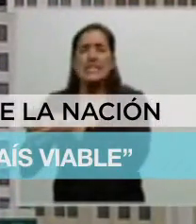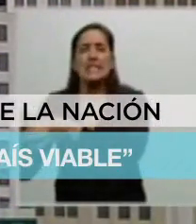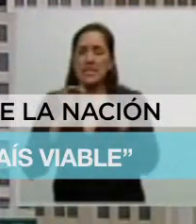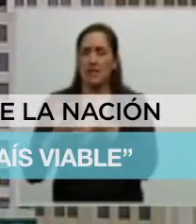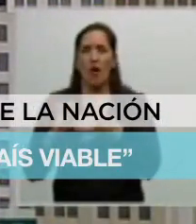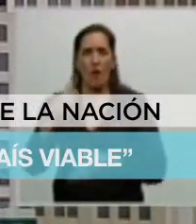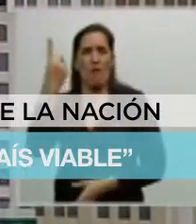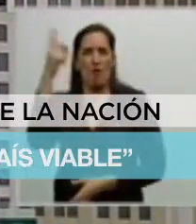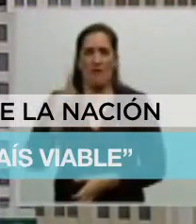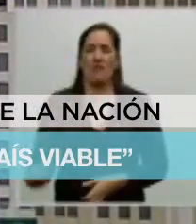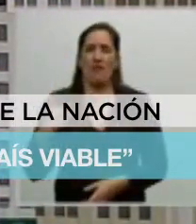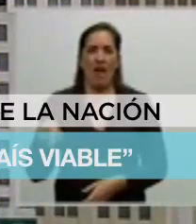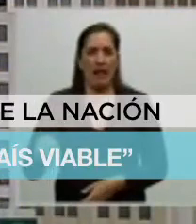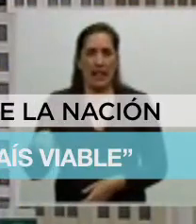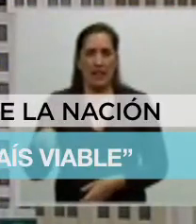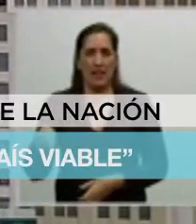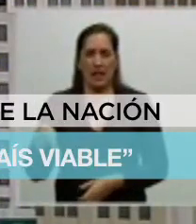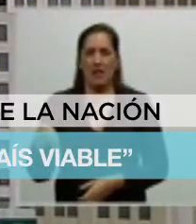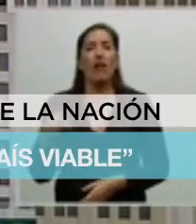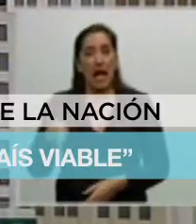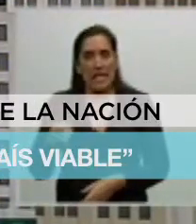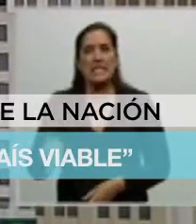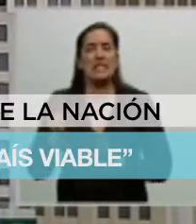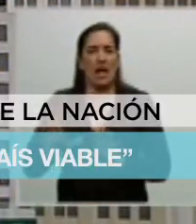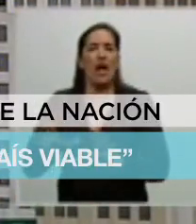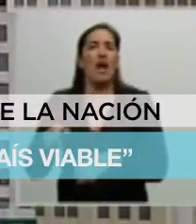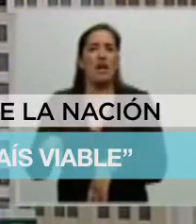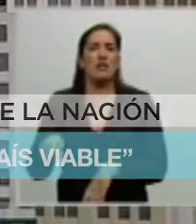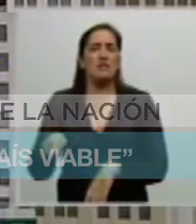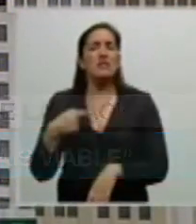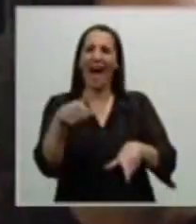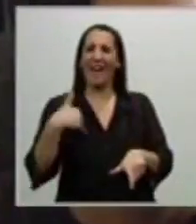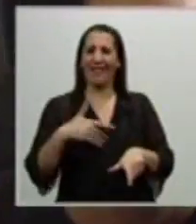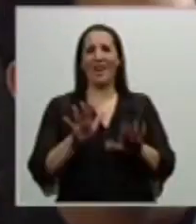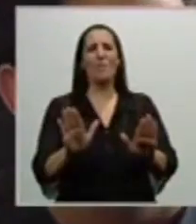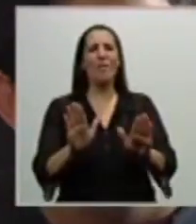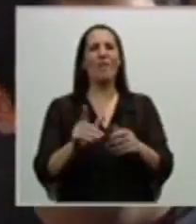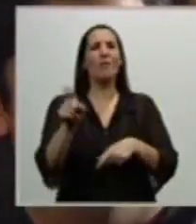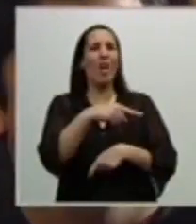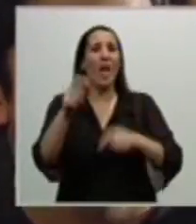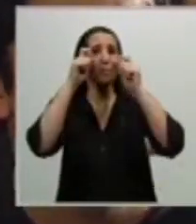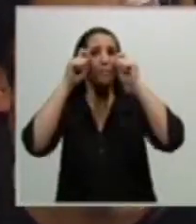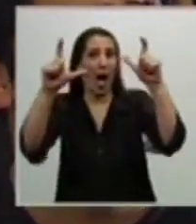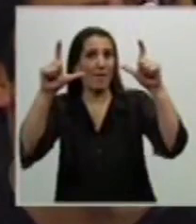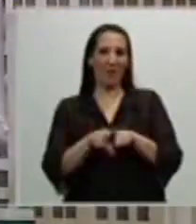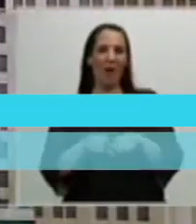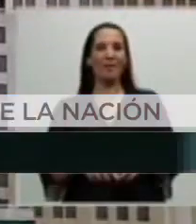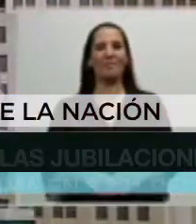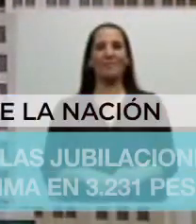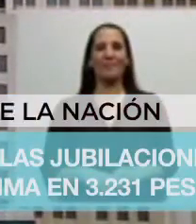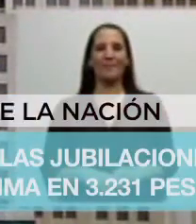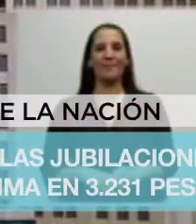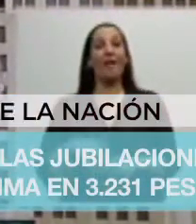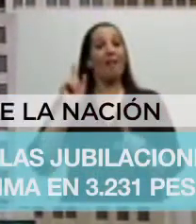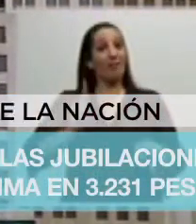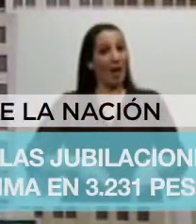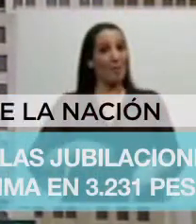monolítica con todos los argentinos, porque es, vuelvo a repetir, la salida para el futuro. Y